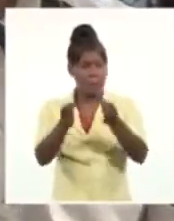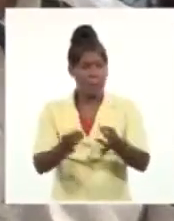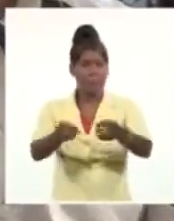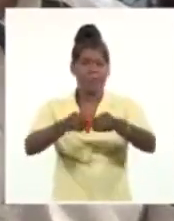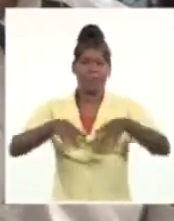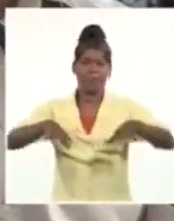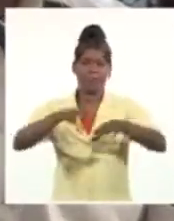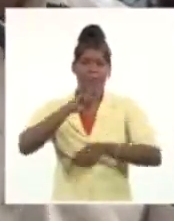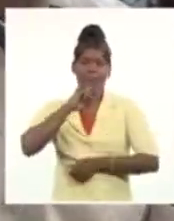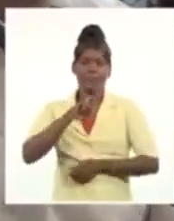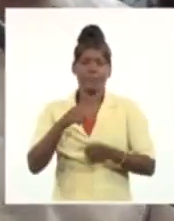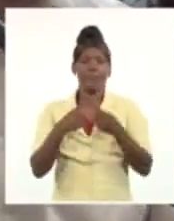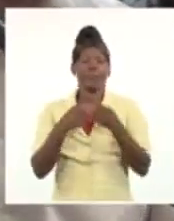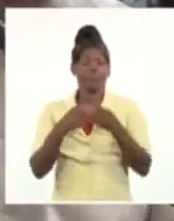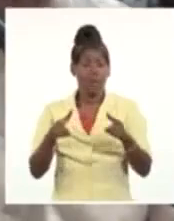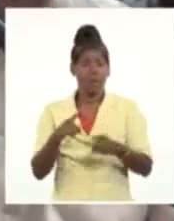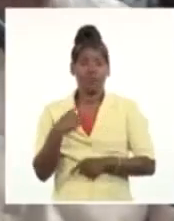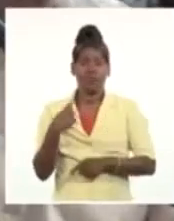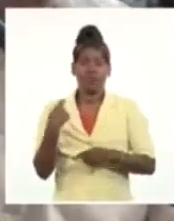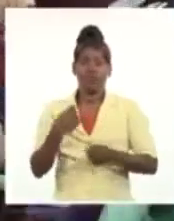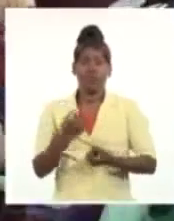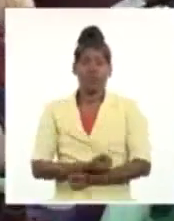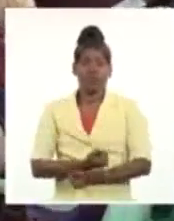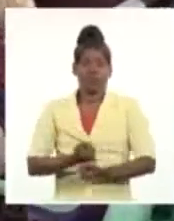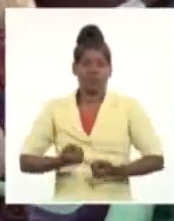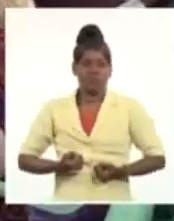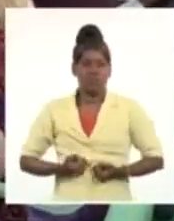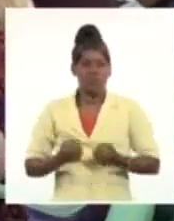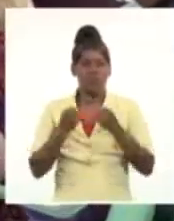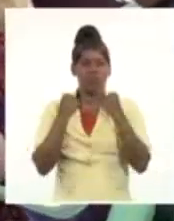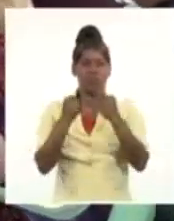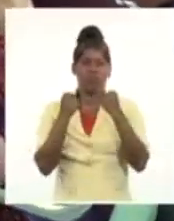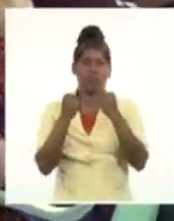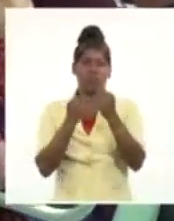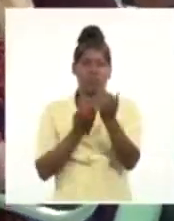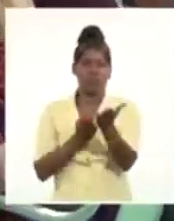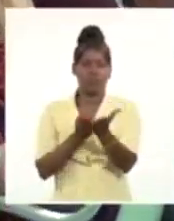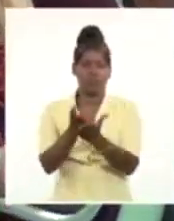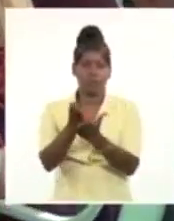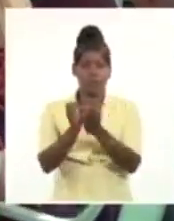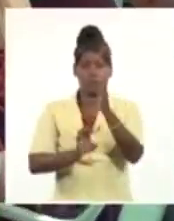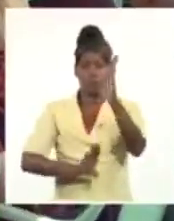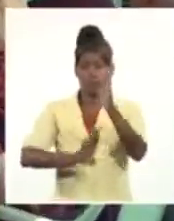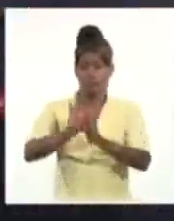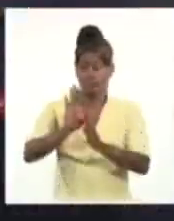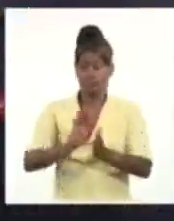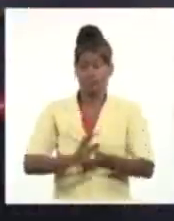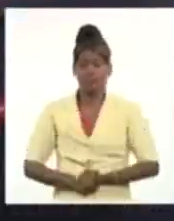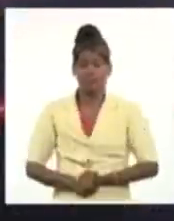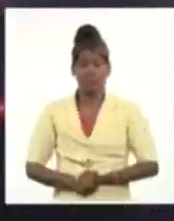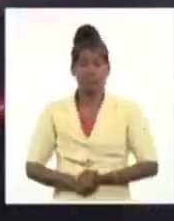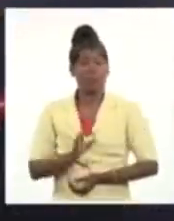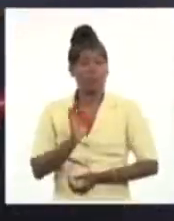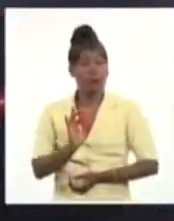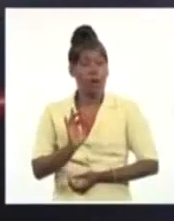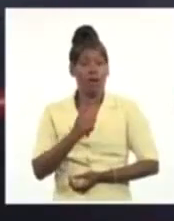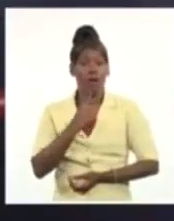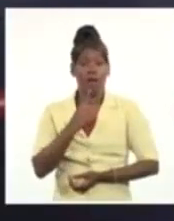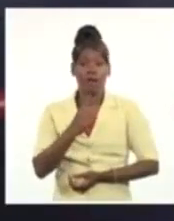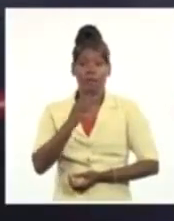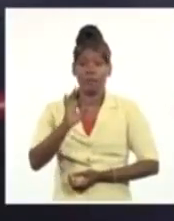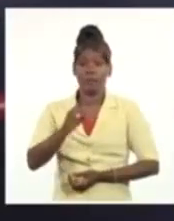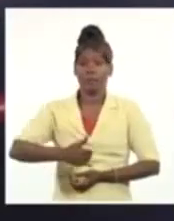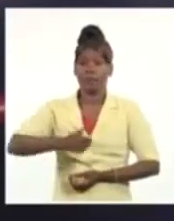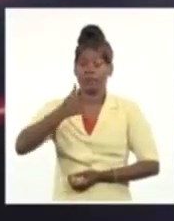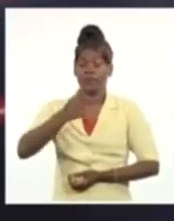tiempos duros, pero tenemos que seguir guapiando. De honesto y sincero, calificó Miguel Díaz Canel el encuentro, que propició un